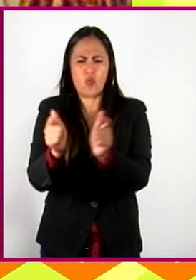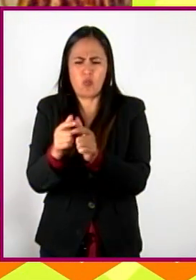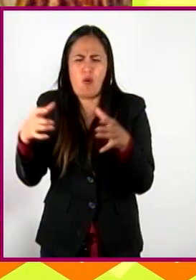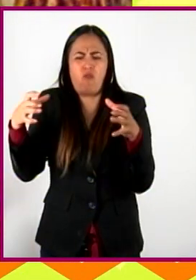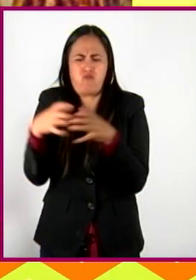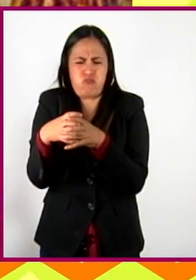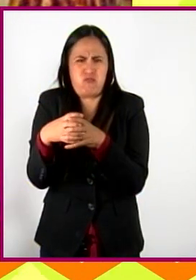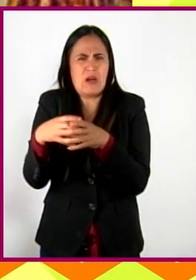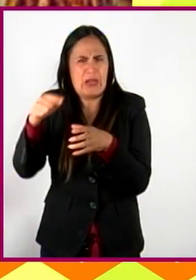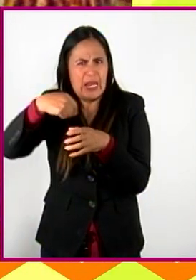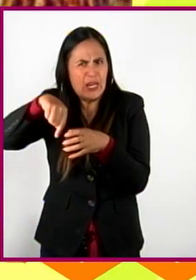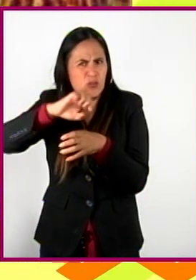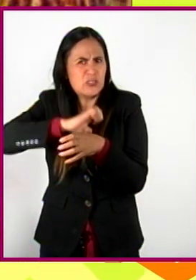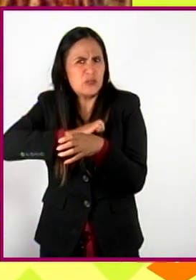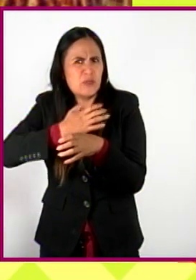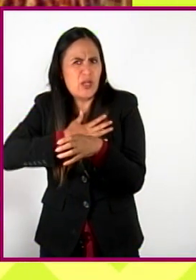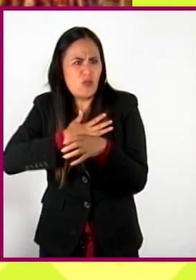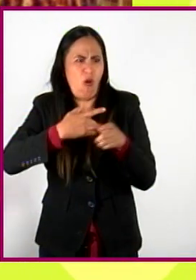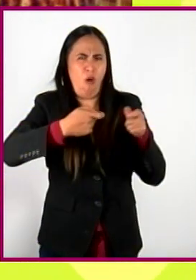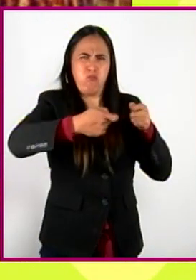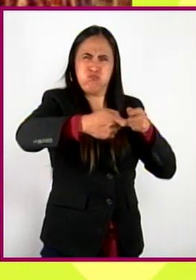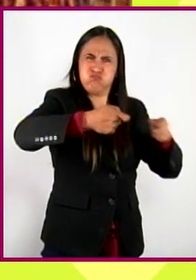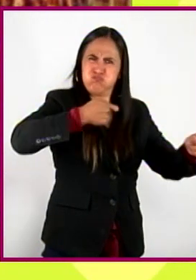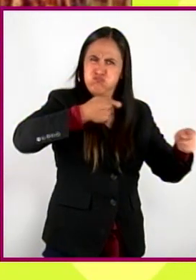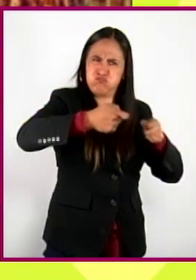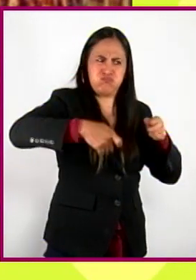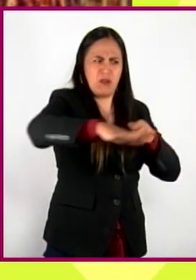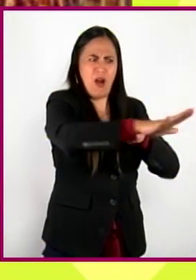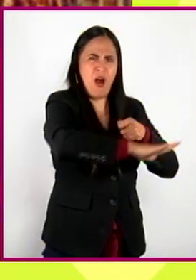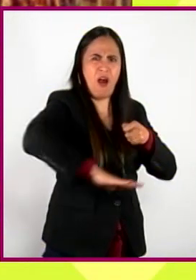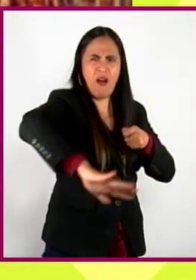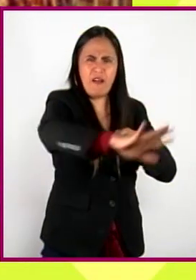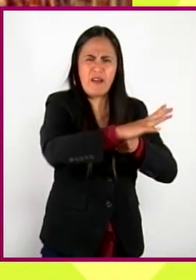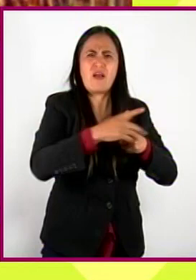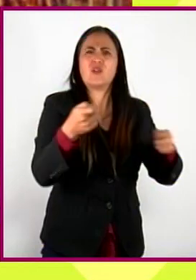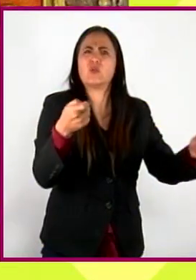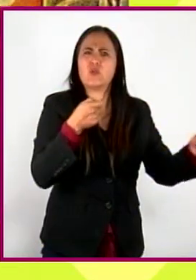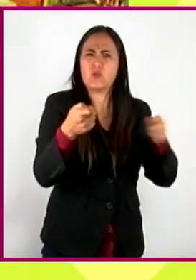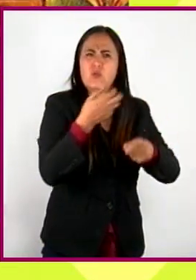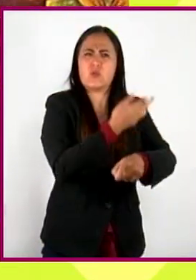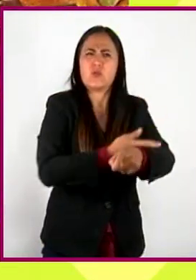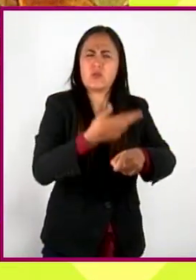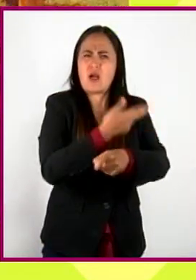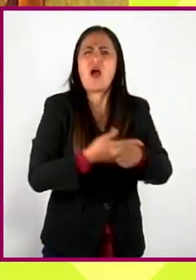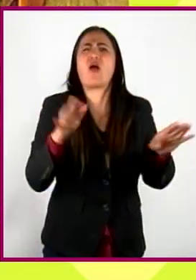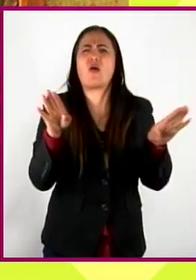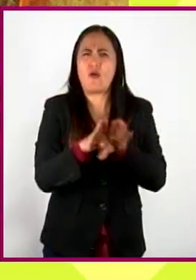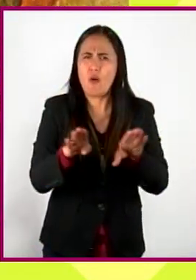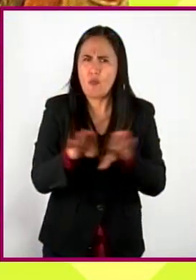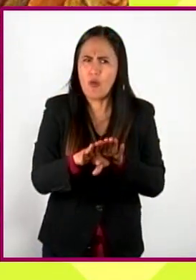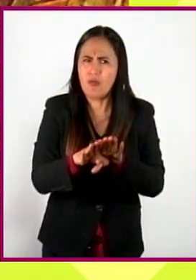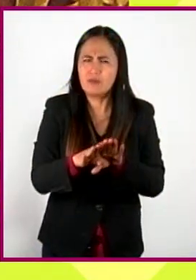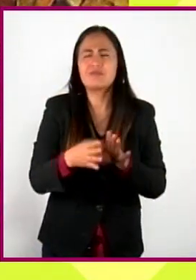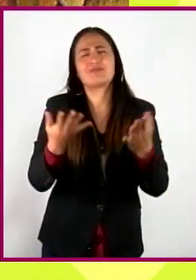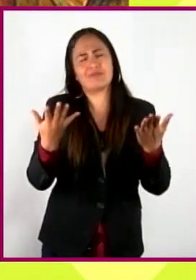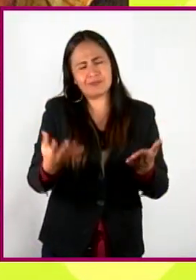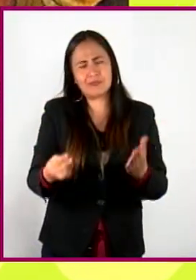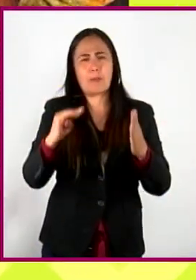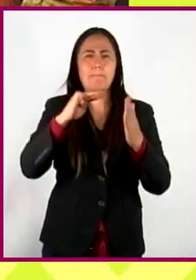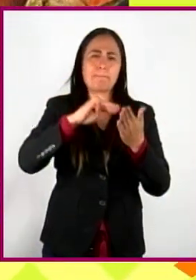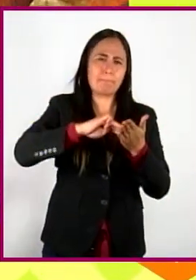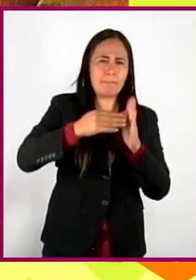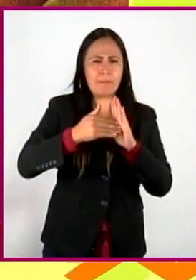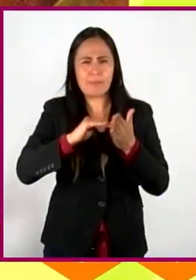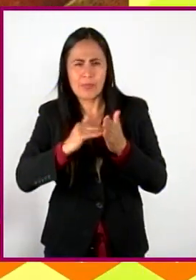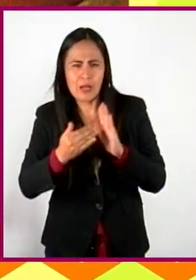hayan podido mantener el control y la organización del territorio? Esto fue gracias a diferentes mecanismos